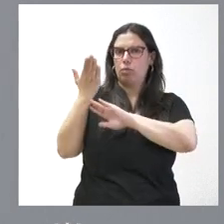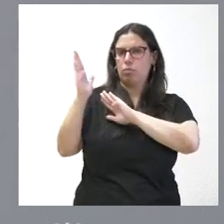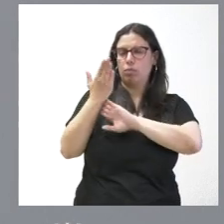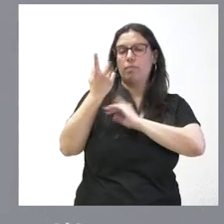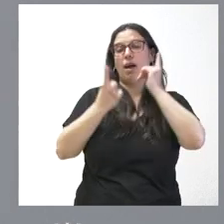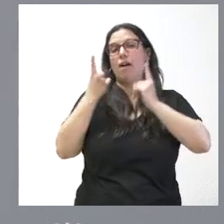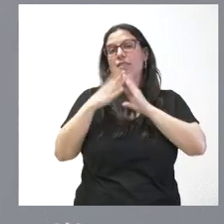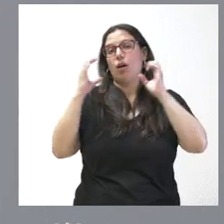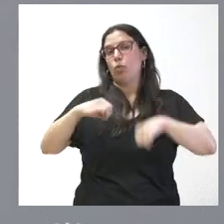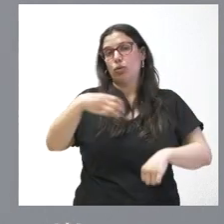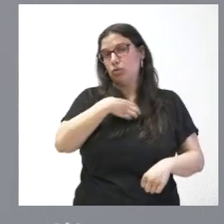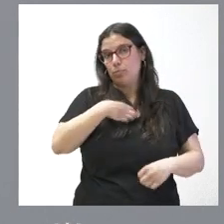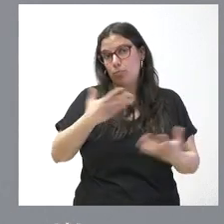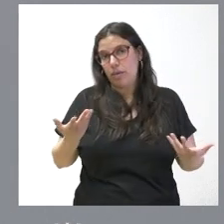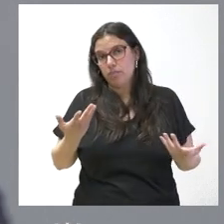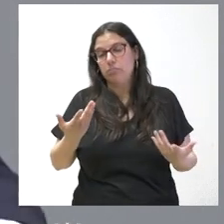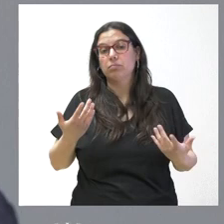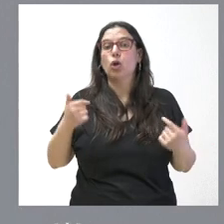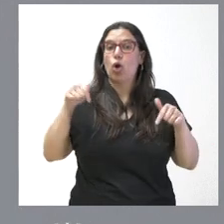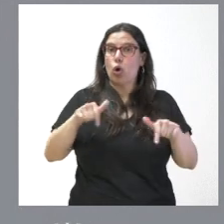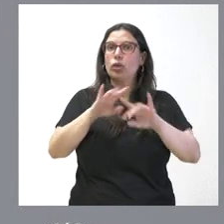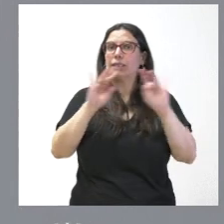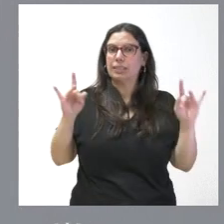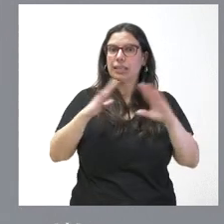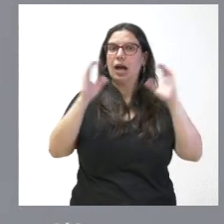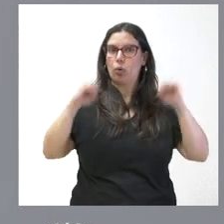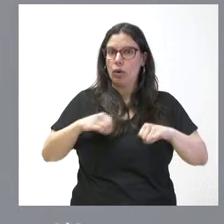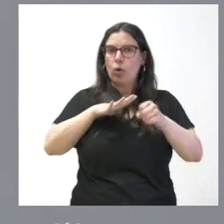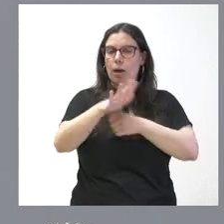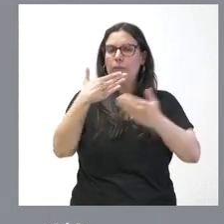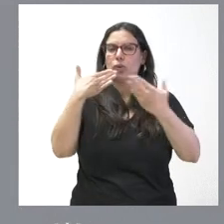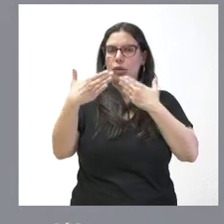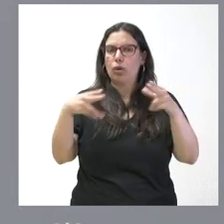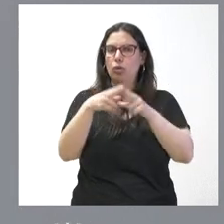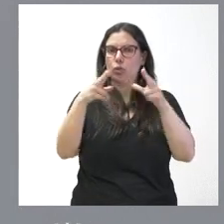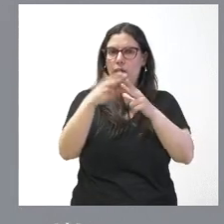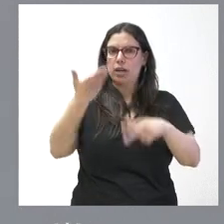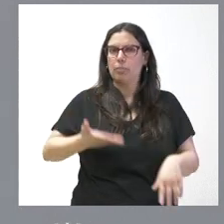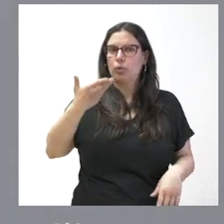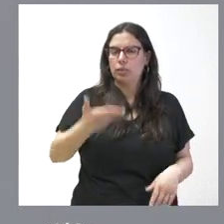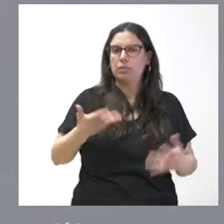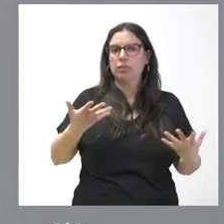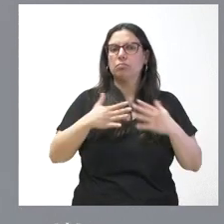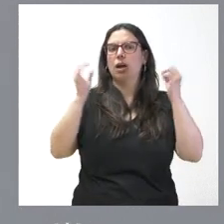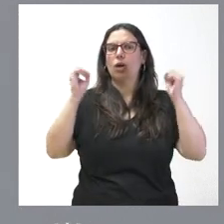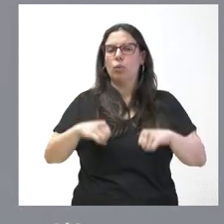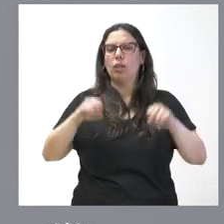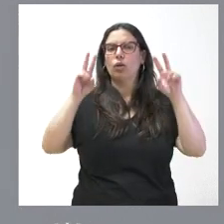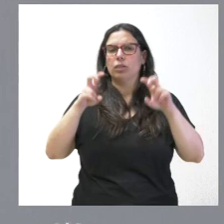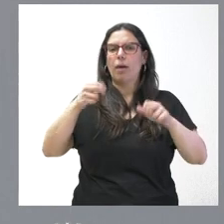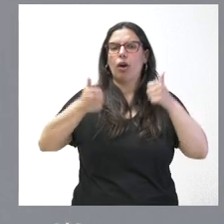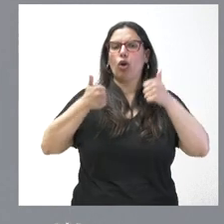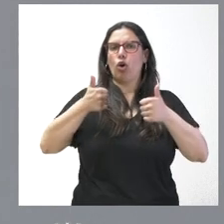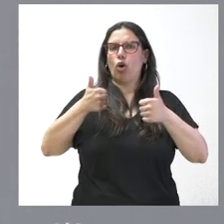siempre es posible los acuerdos y otra vez sí hoy sí que traemos un acuerdo en el ámbito del diálogo social importante es un acuerdo en el ámbito de la competitividad